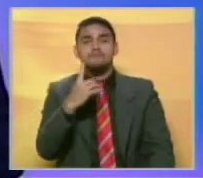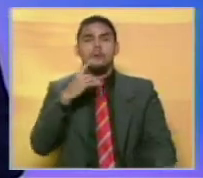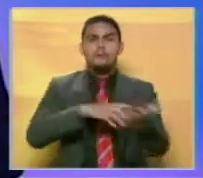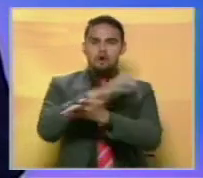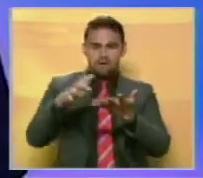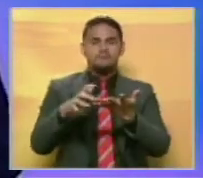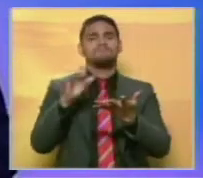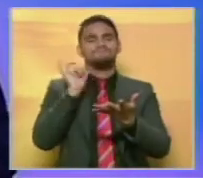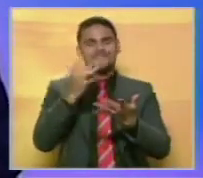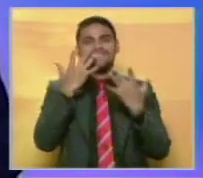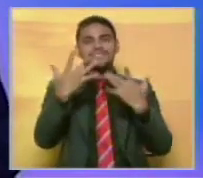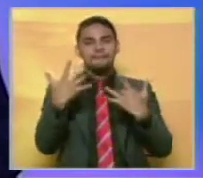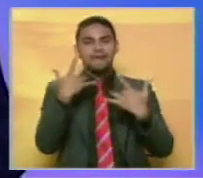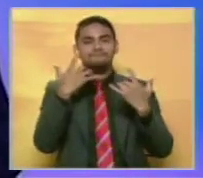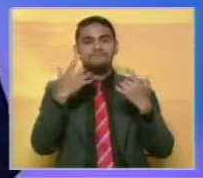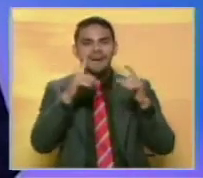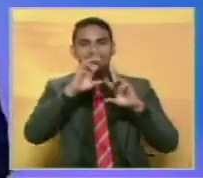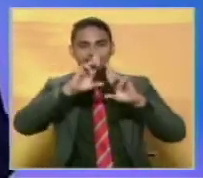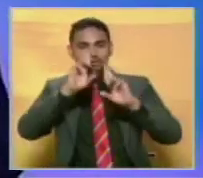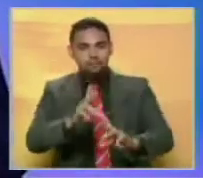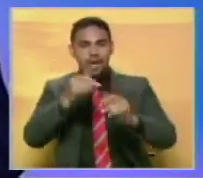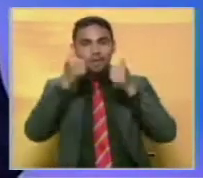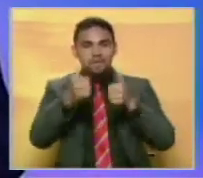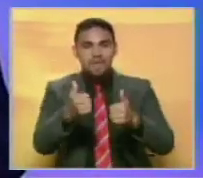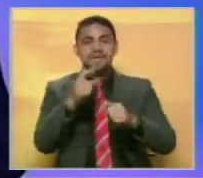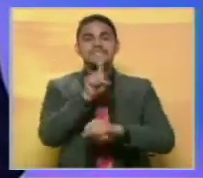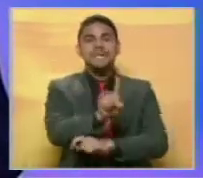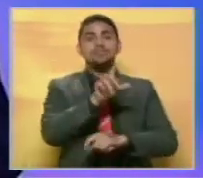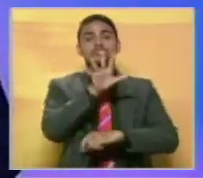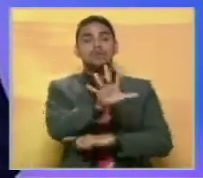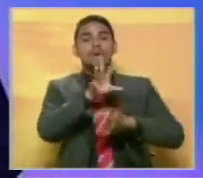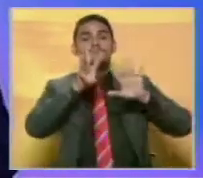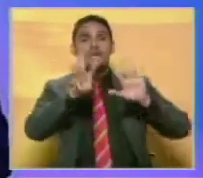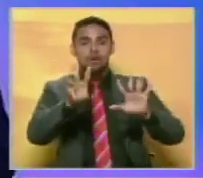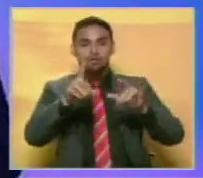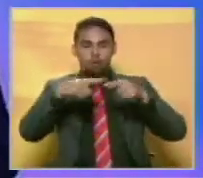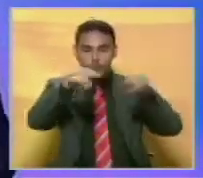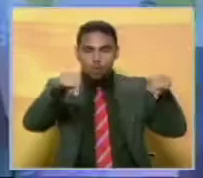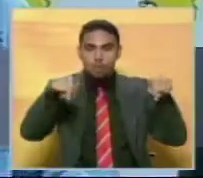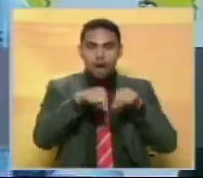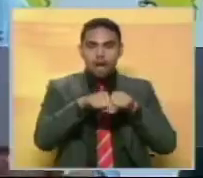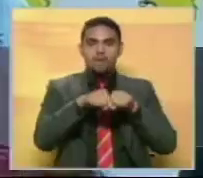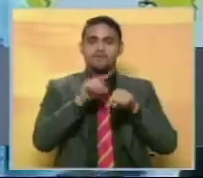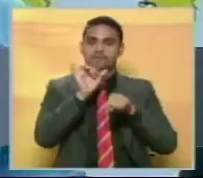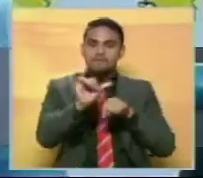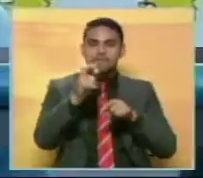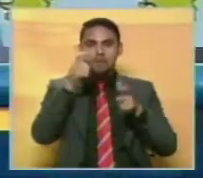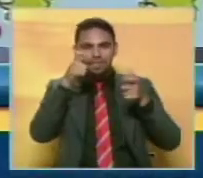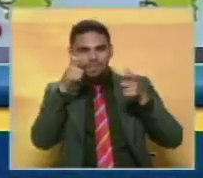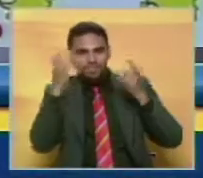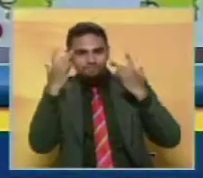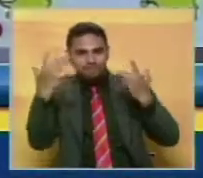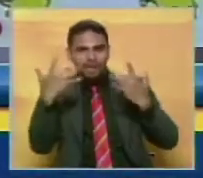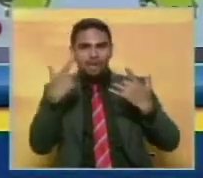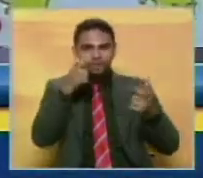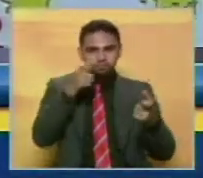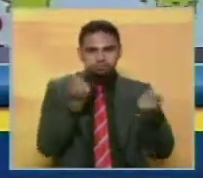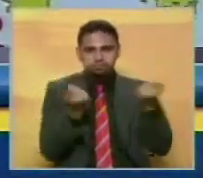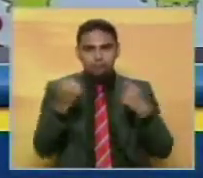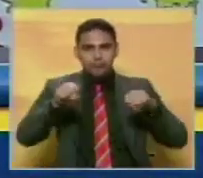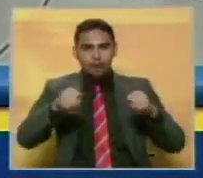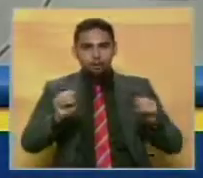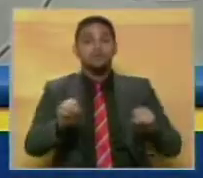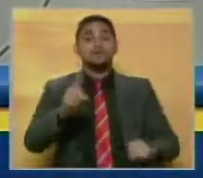dará resultados visibles en los 158 cuadrantes activados. Arreaza explicó que la colaboración de los ciudadanos es